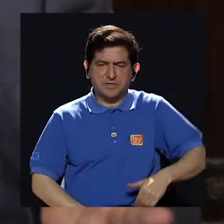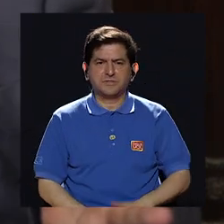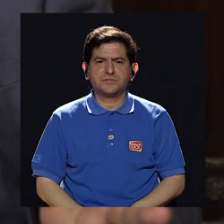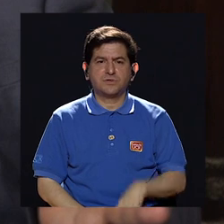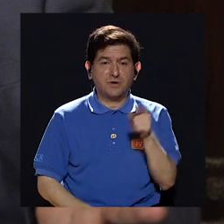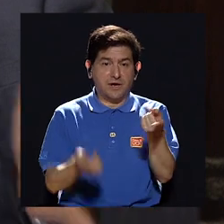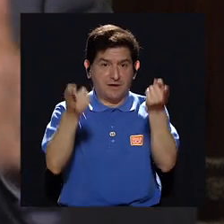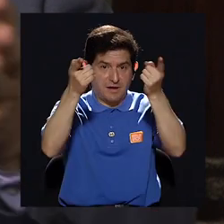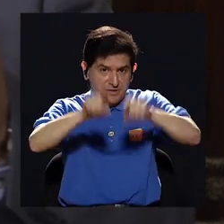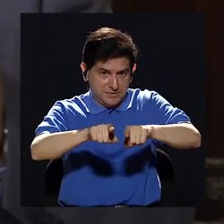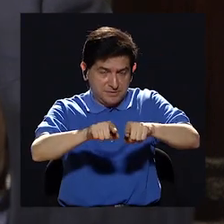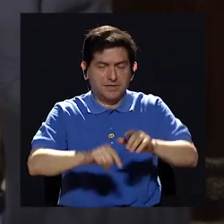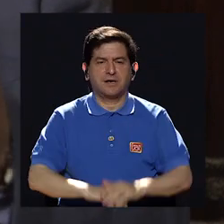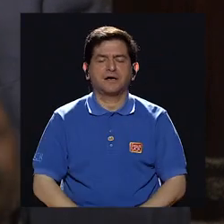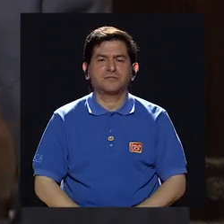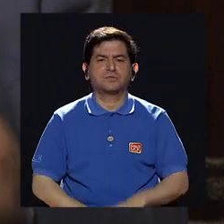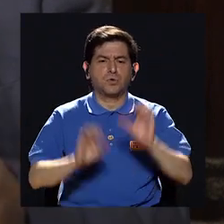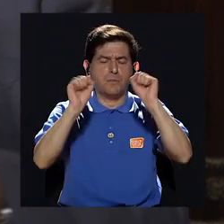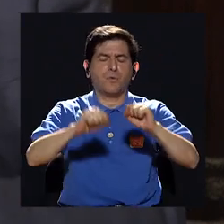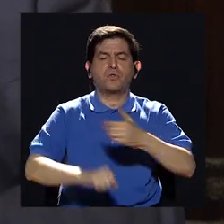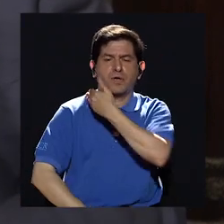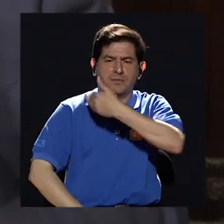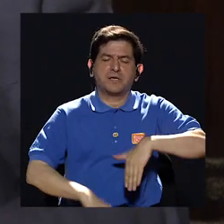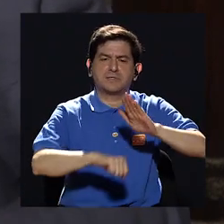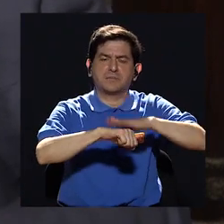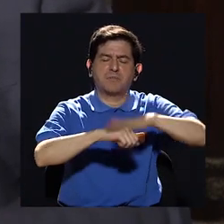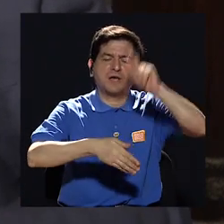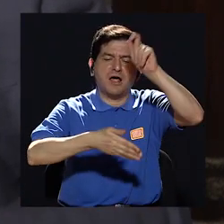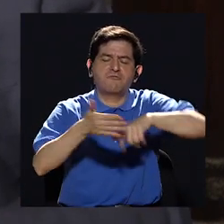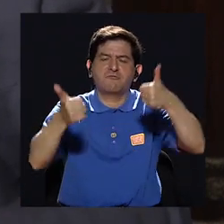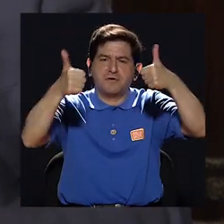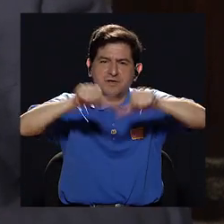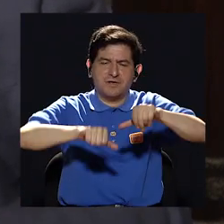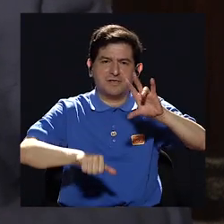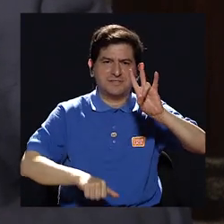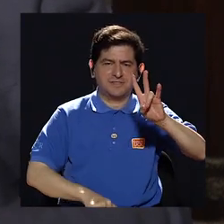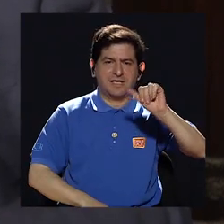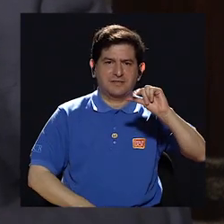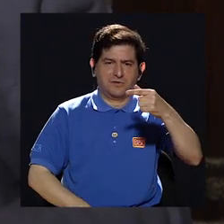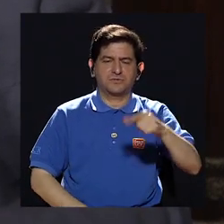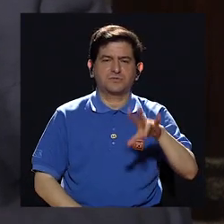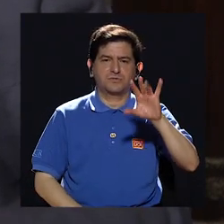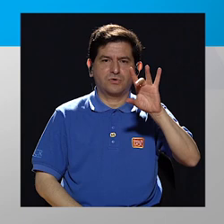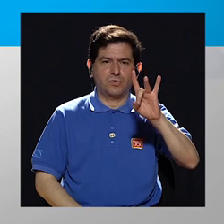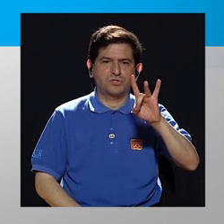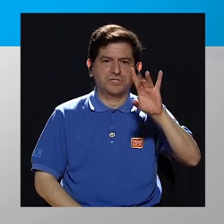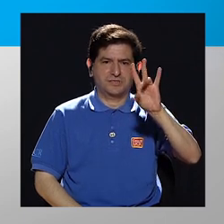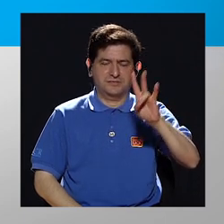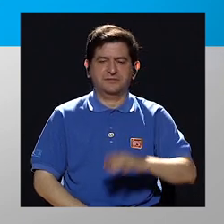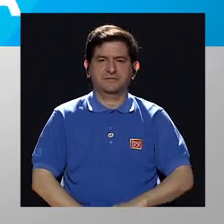demás mandatarios centroamericanos que hicieron posible la firma del acuerdo el 7 de agosto del 87